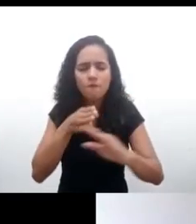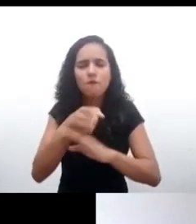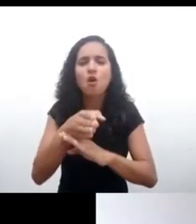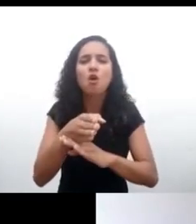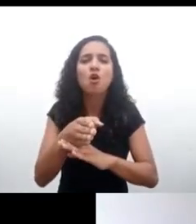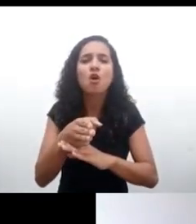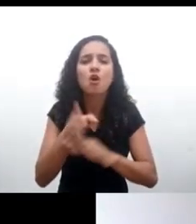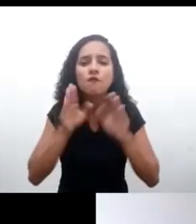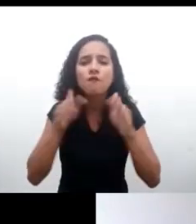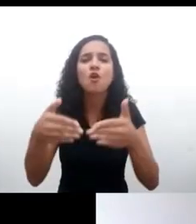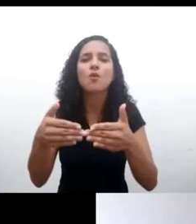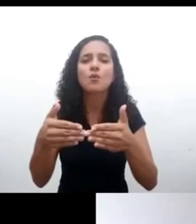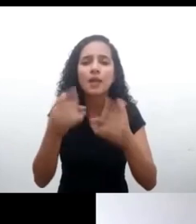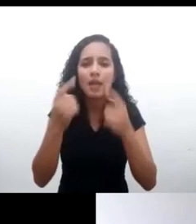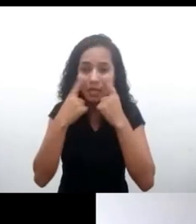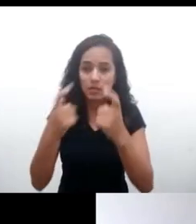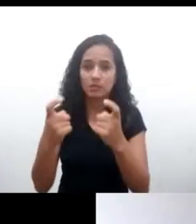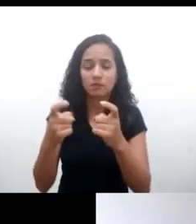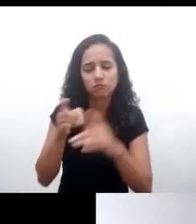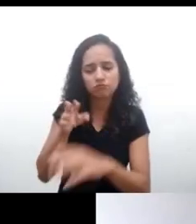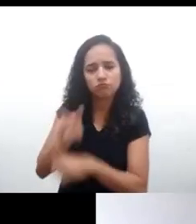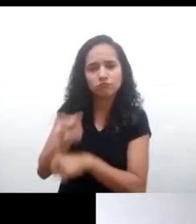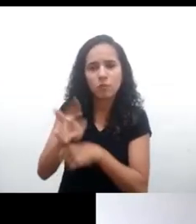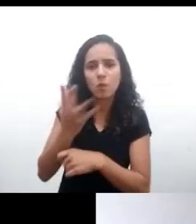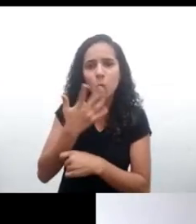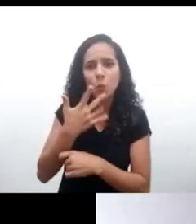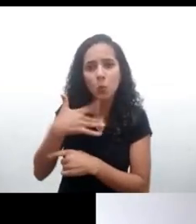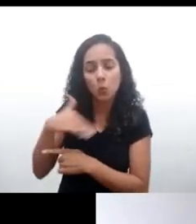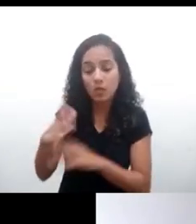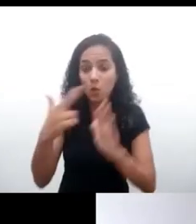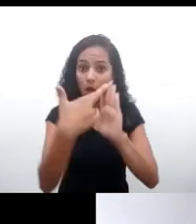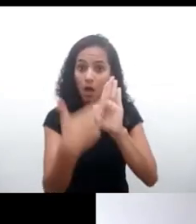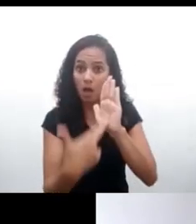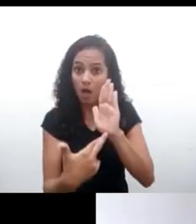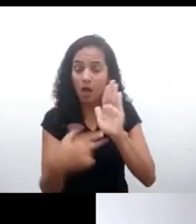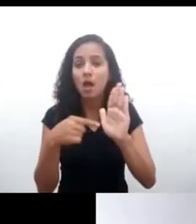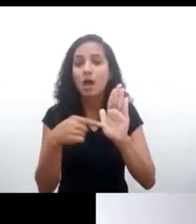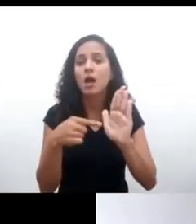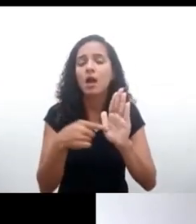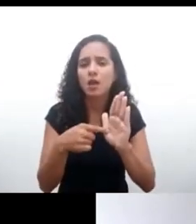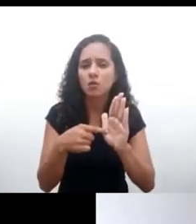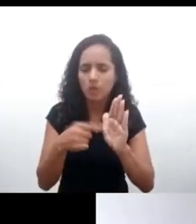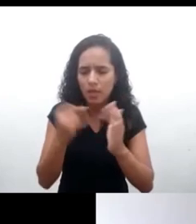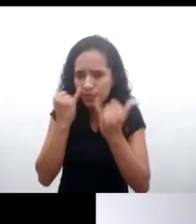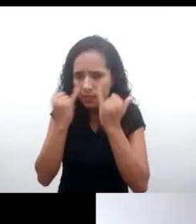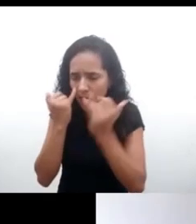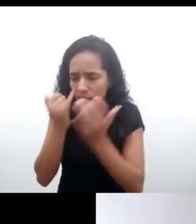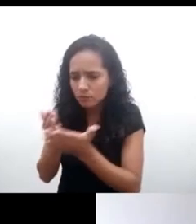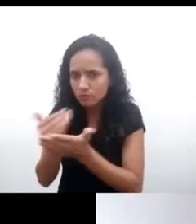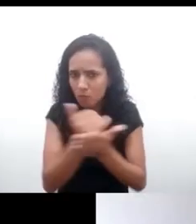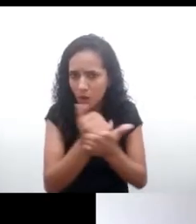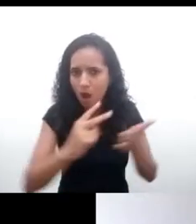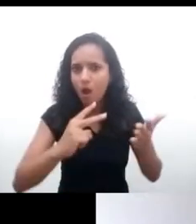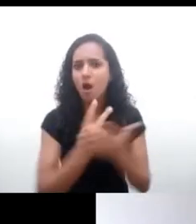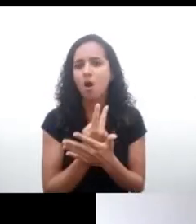mejor interés de la niñez. La Ley General de Protección de Datos tiene una regla de que el tratamiento de datos puede ocurrir